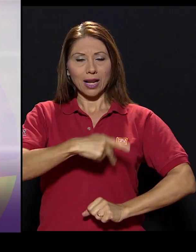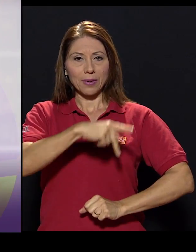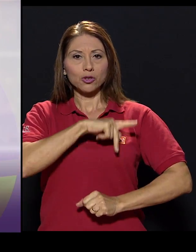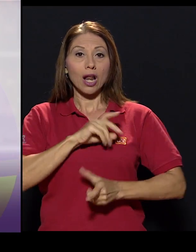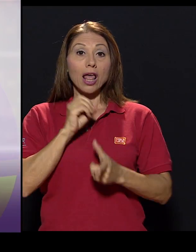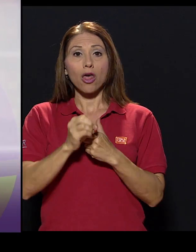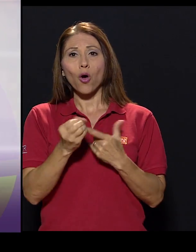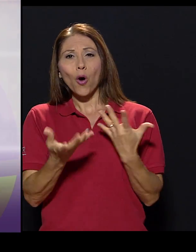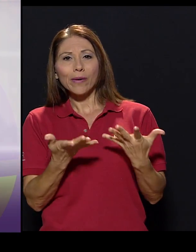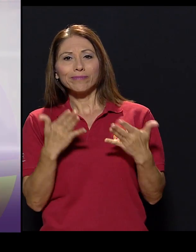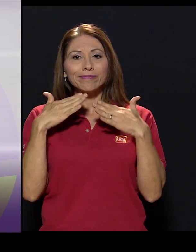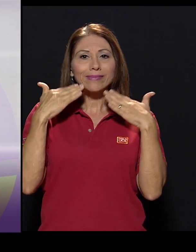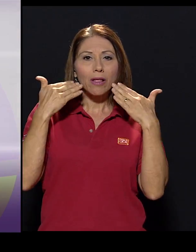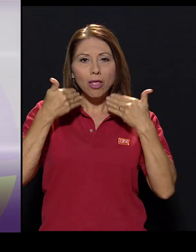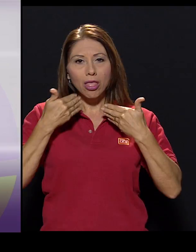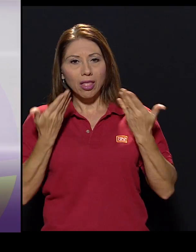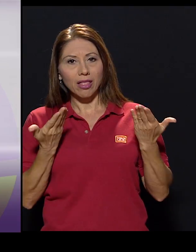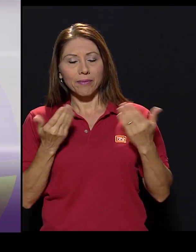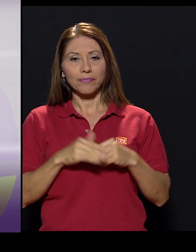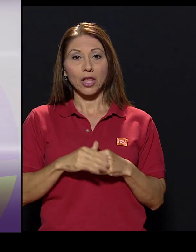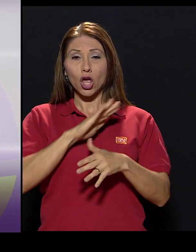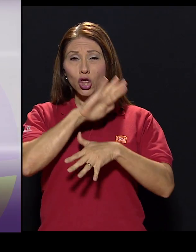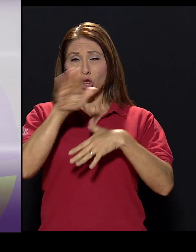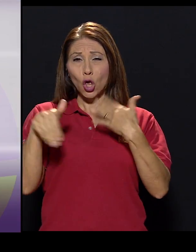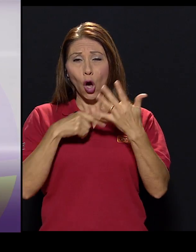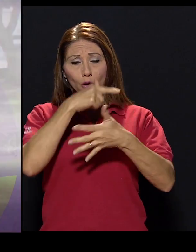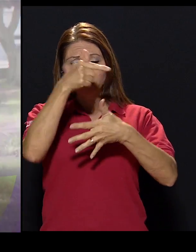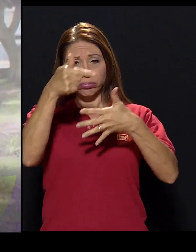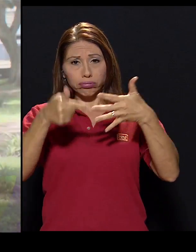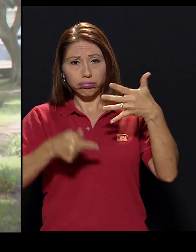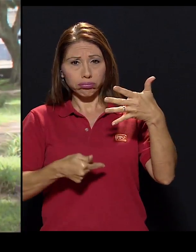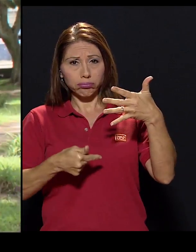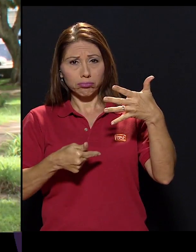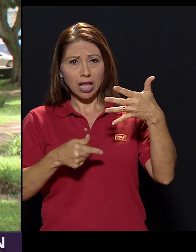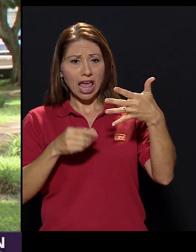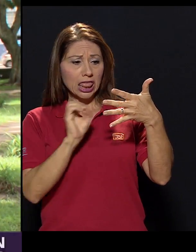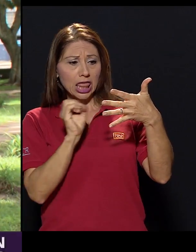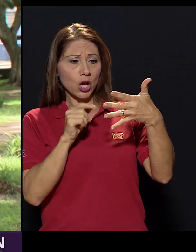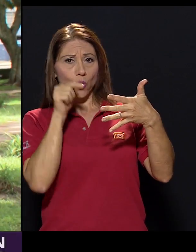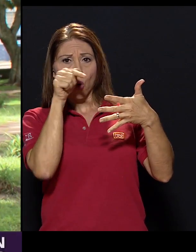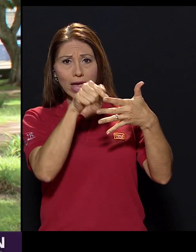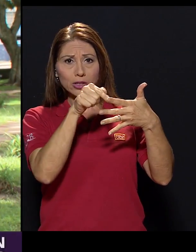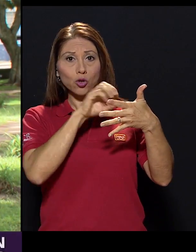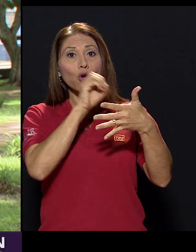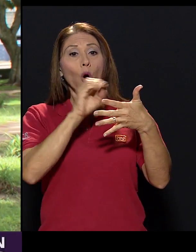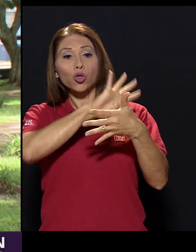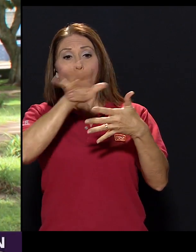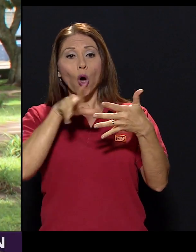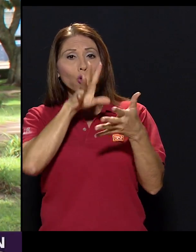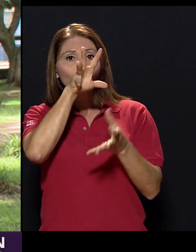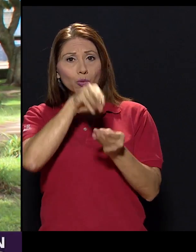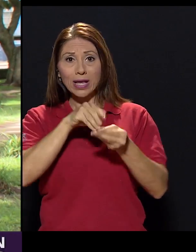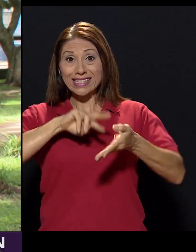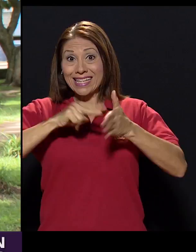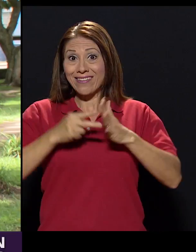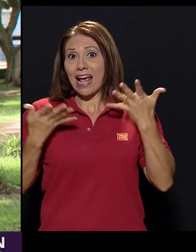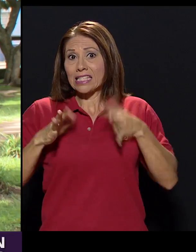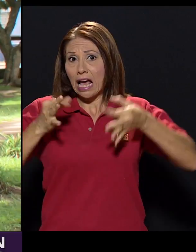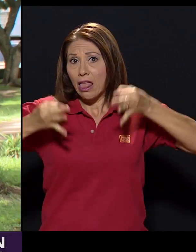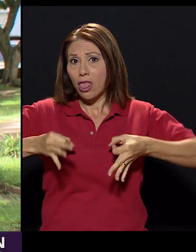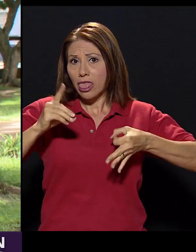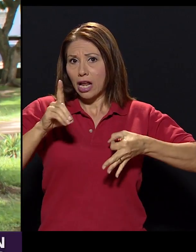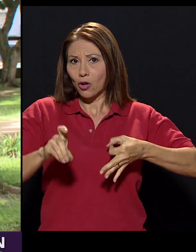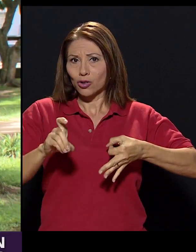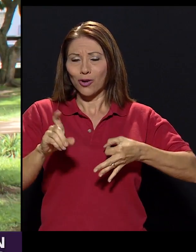Y cambios en la personalidad o el humor Todos estos signos, ninguno de ellos o la suma es un diagnóstico